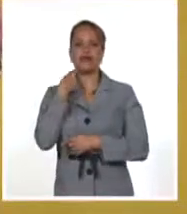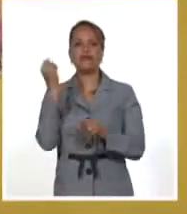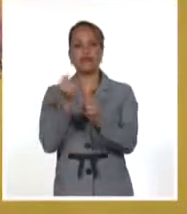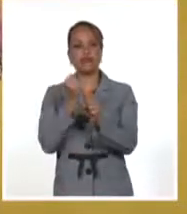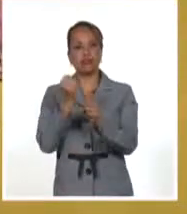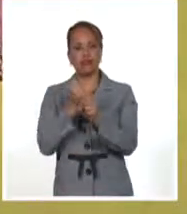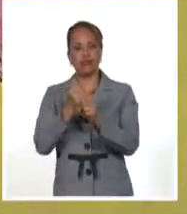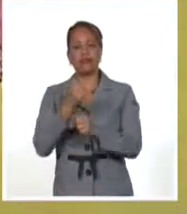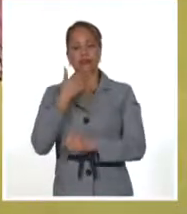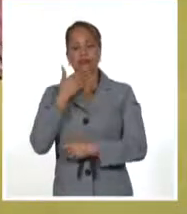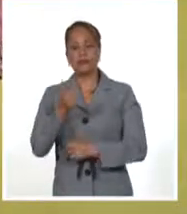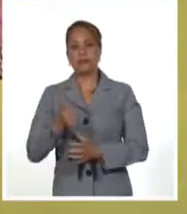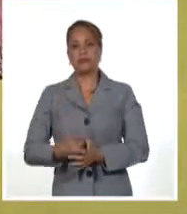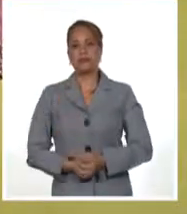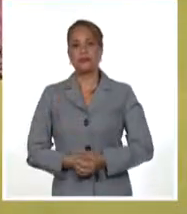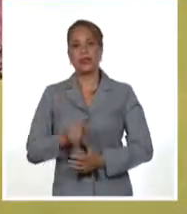concluyen las culturales, muy buenas tardes.